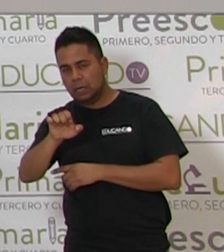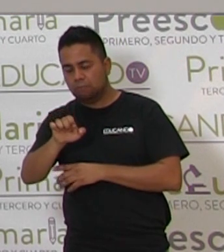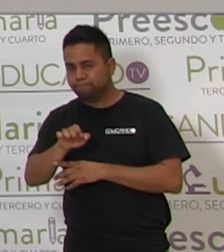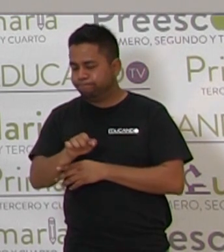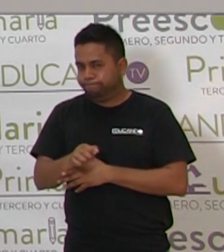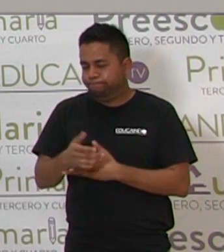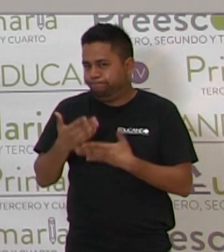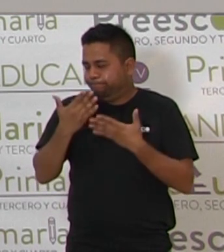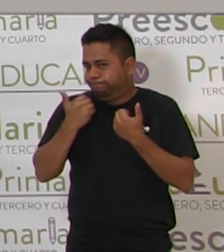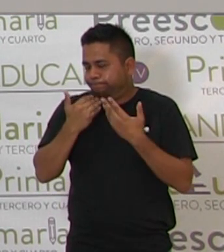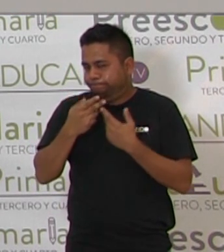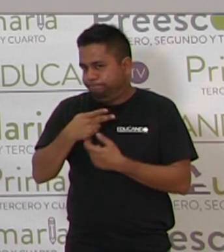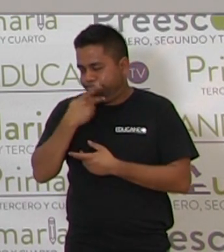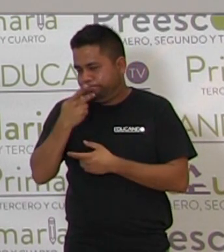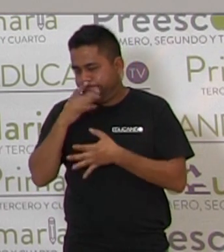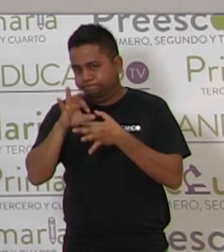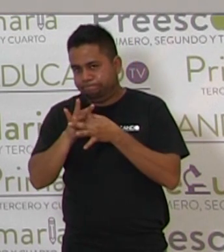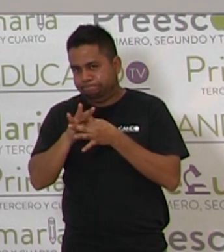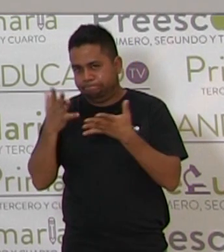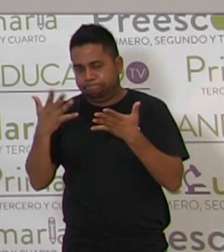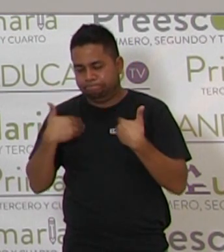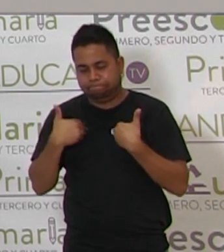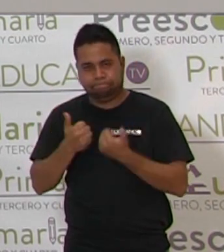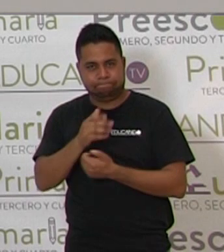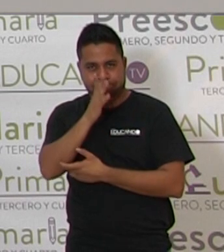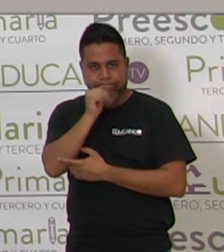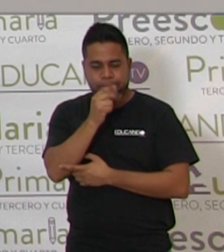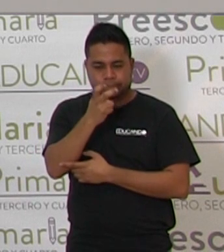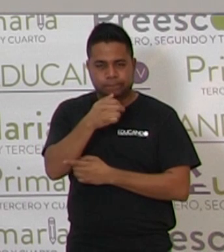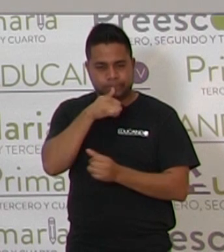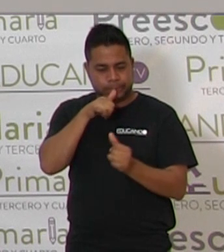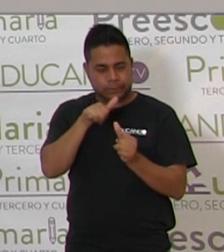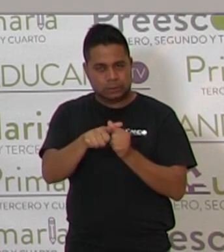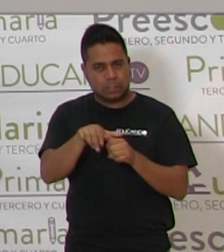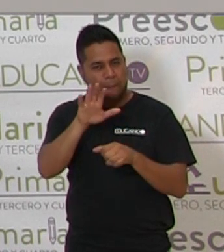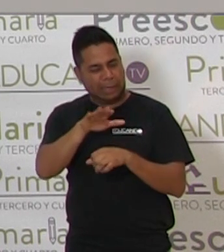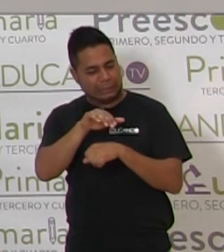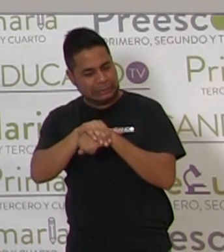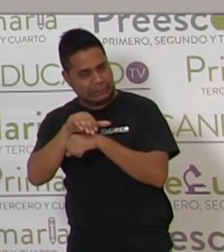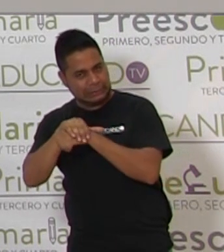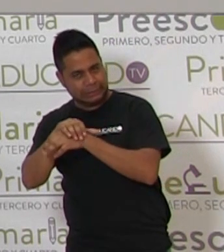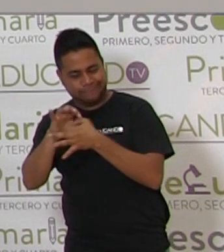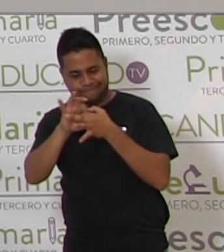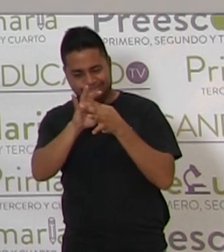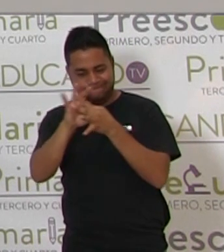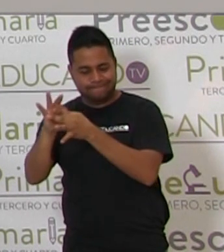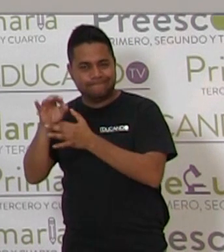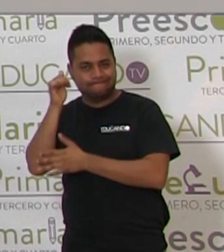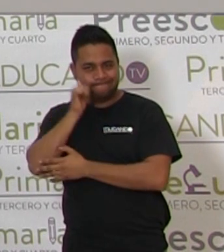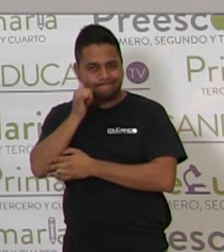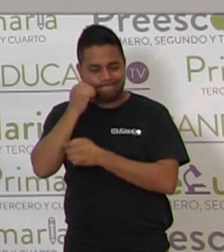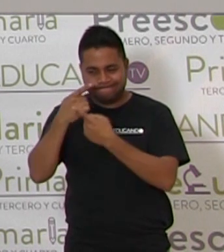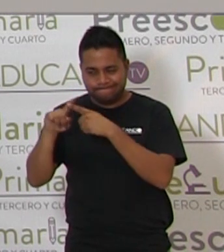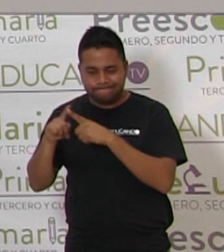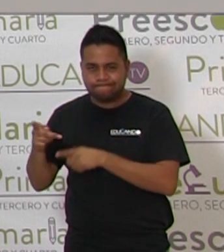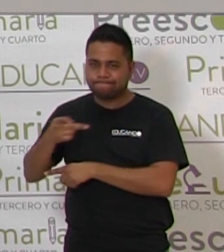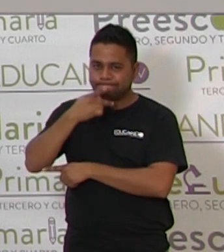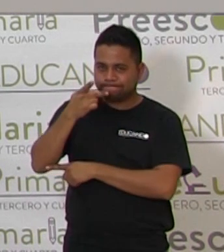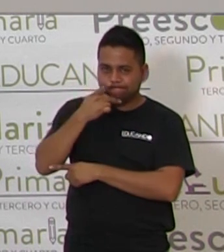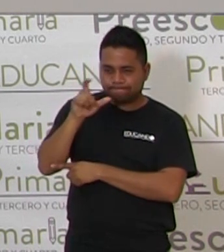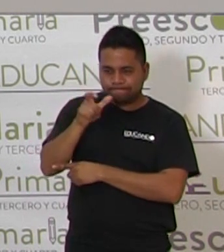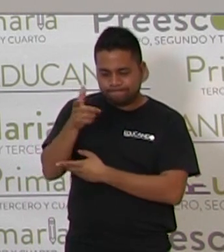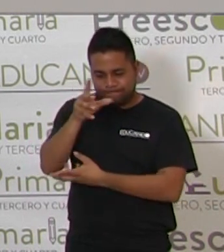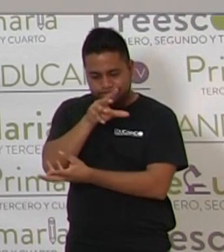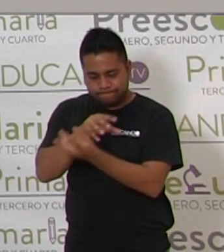lo podríamos entender. Por eso las letras son amigas y forman diferentes sonidos al combinarse. ¿Sí?